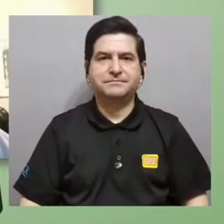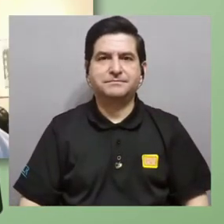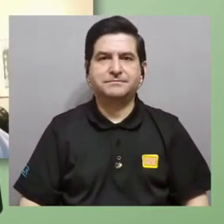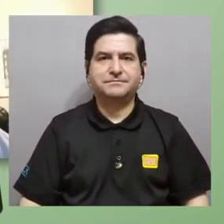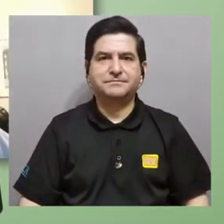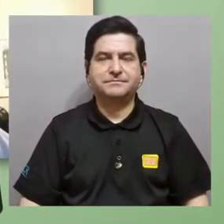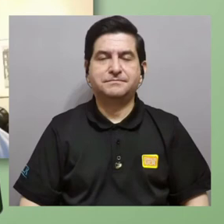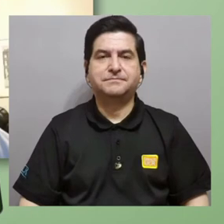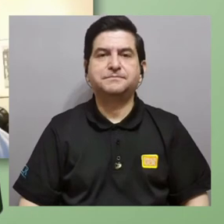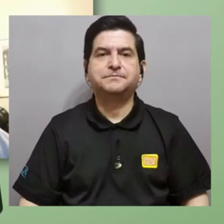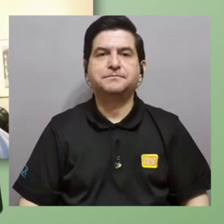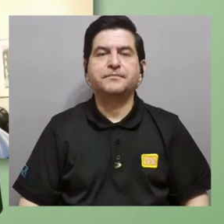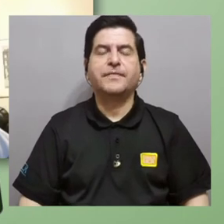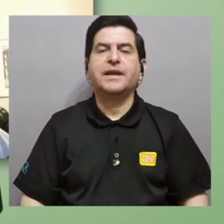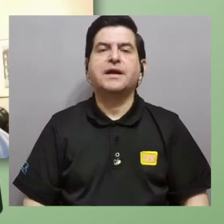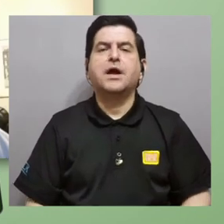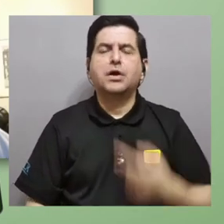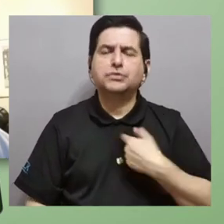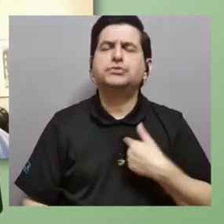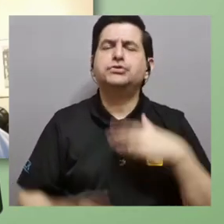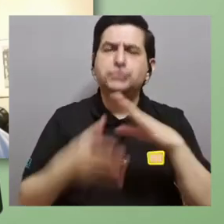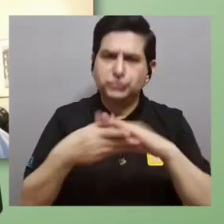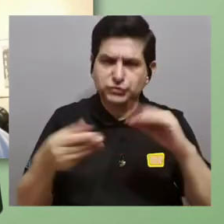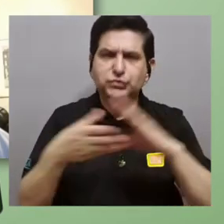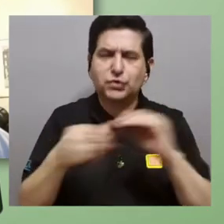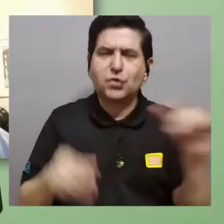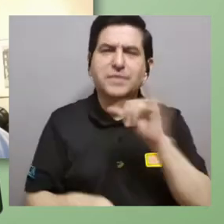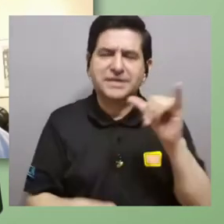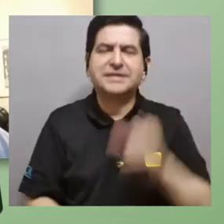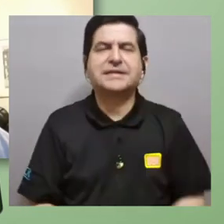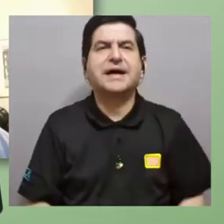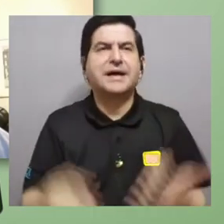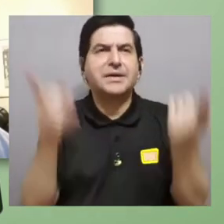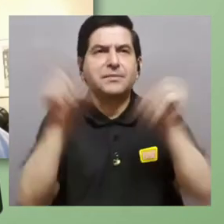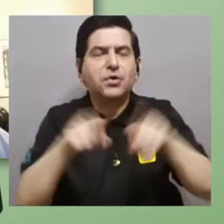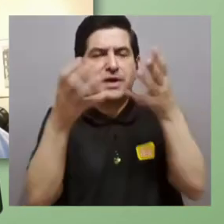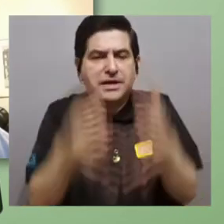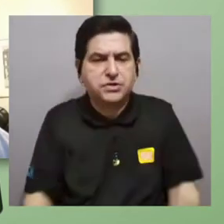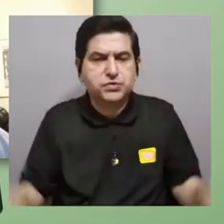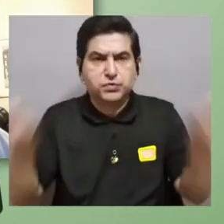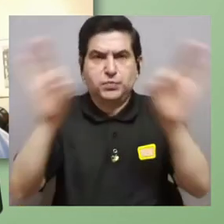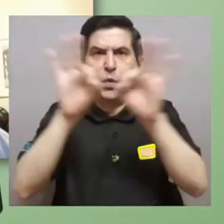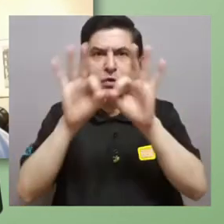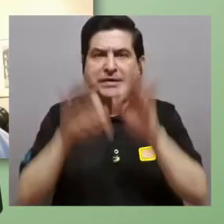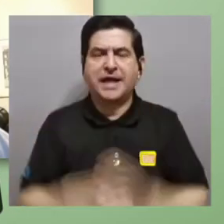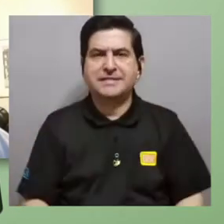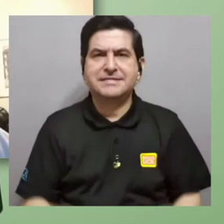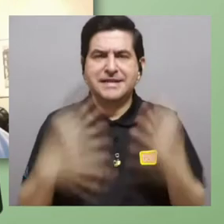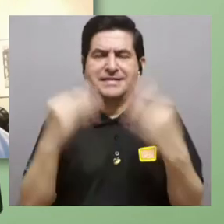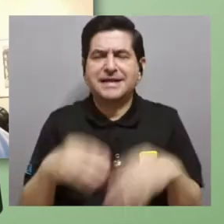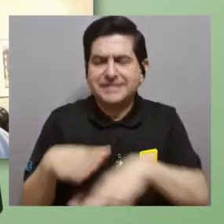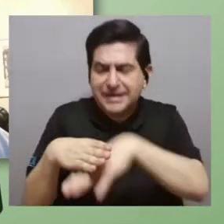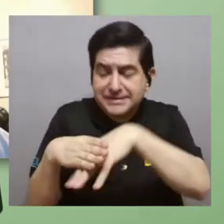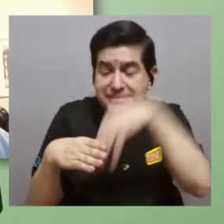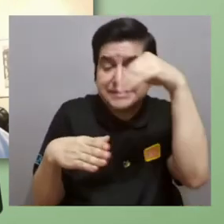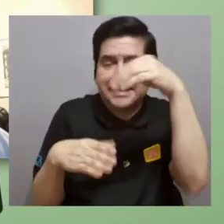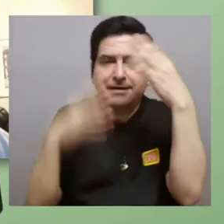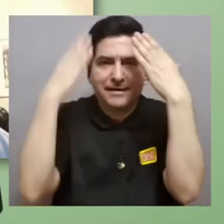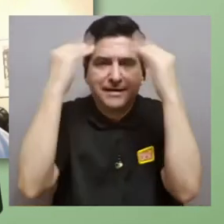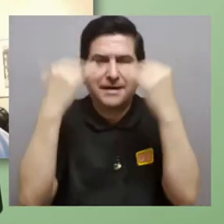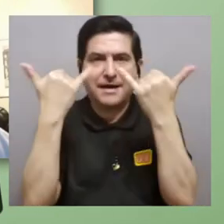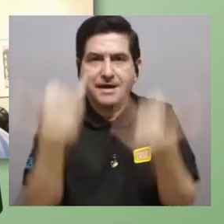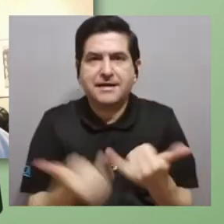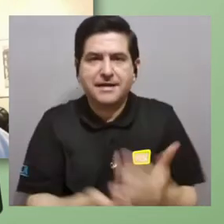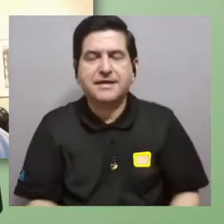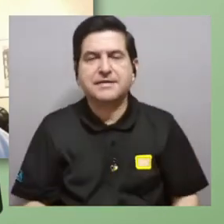sí yo lo comentaba mucho también por el hecho de la importancia de cómo extraer esa información que hemos venido